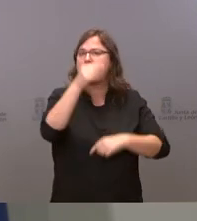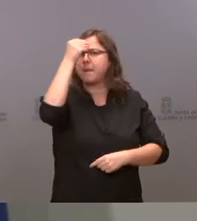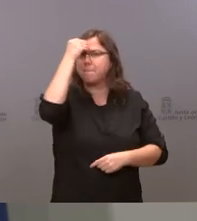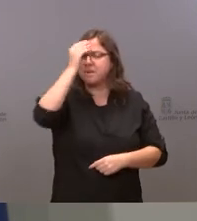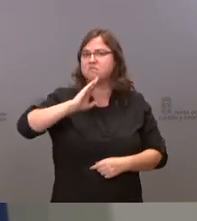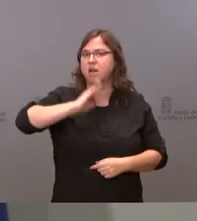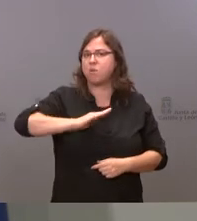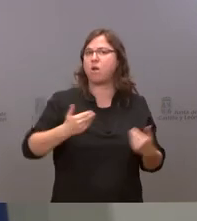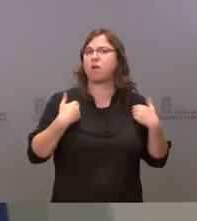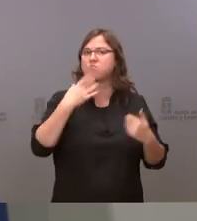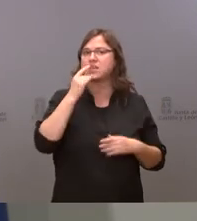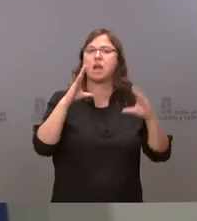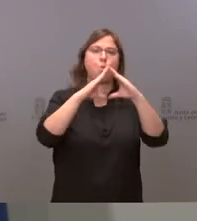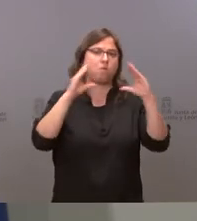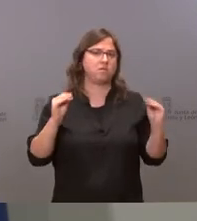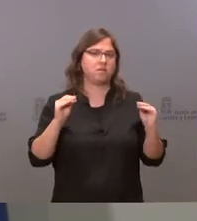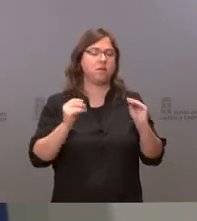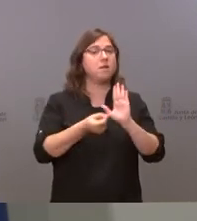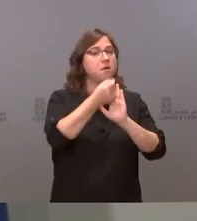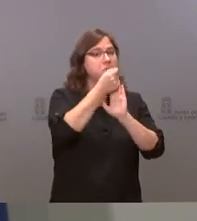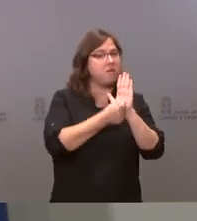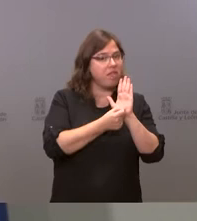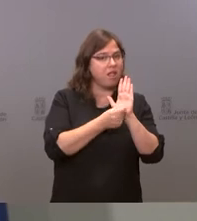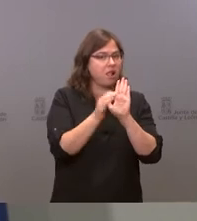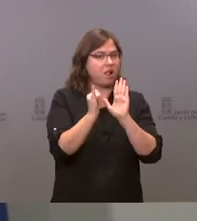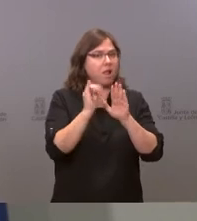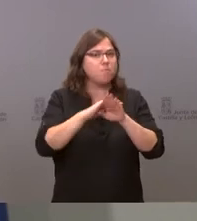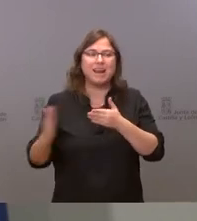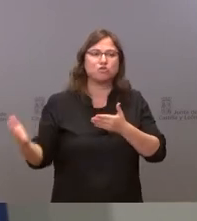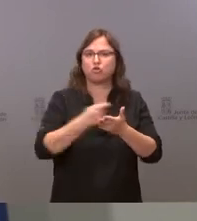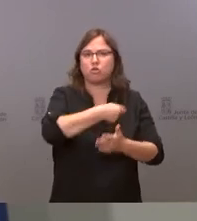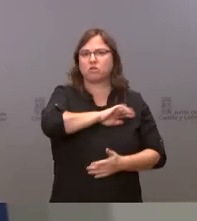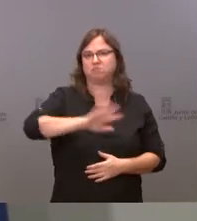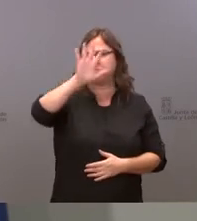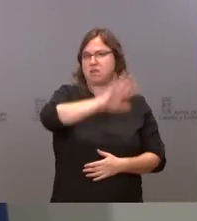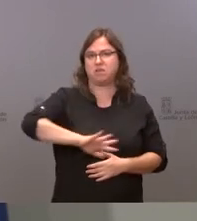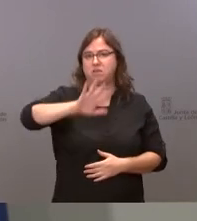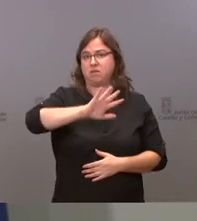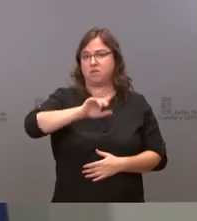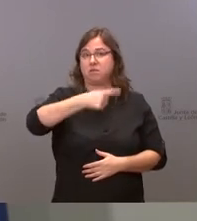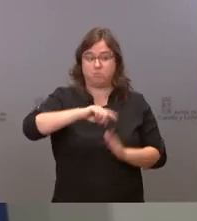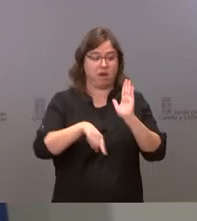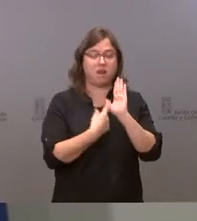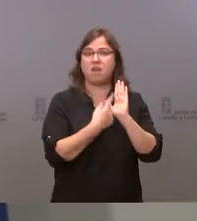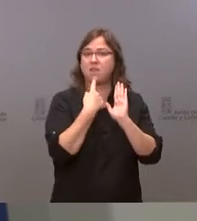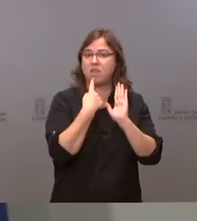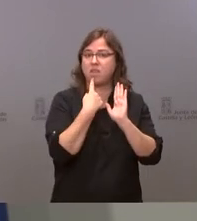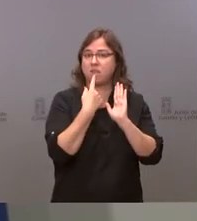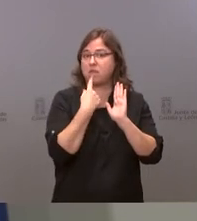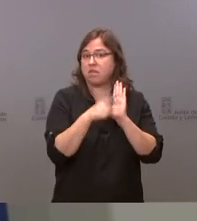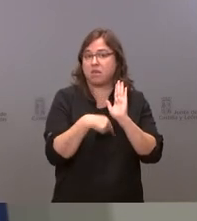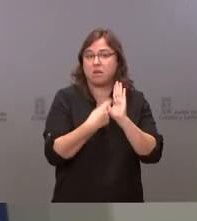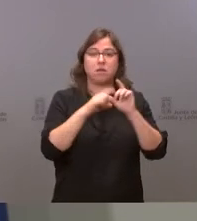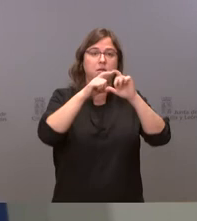adecuadas hay unas medidas que están en vigor para todo el país que son las que están en la ley las que están previstas en la ley